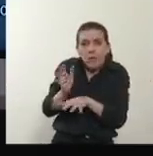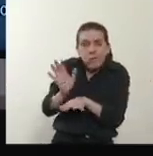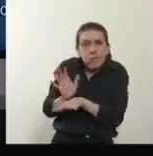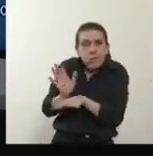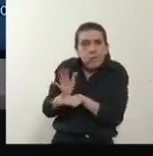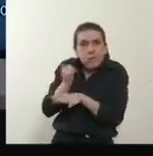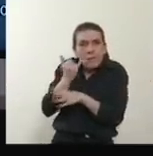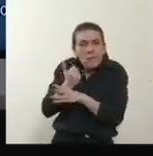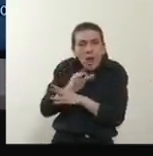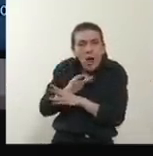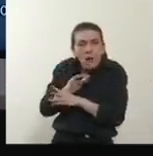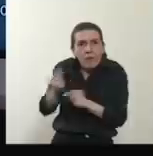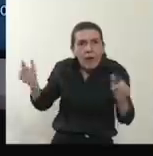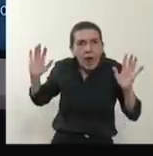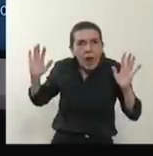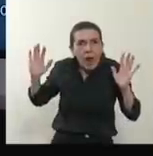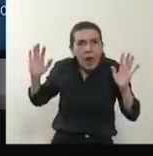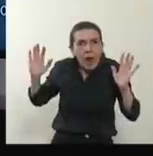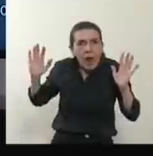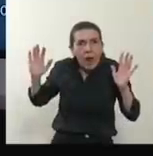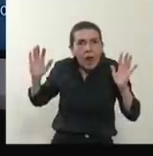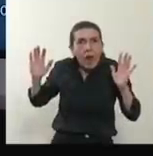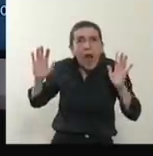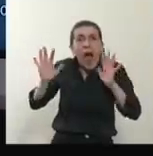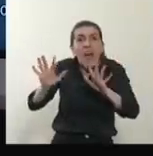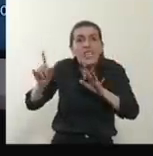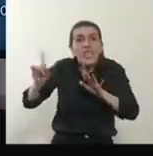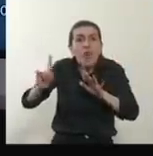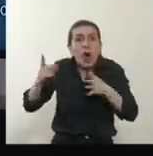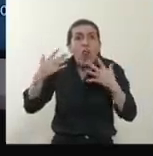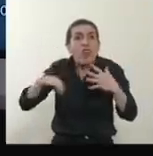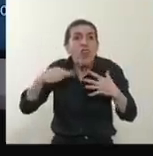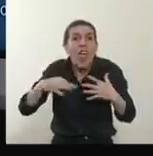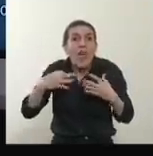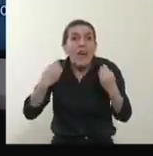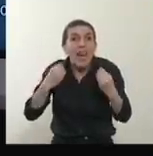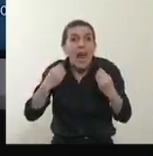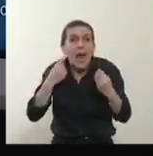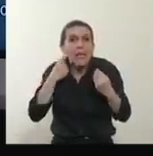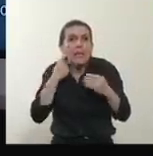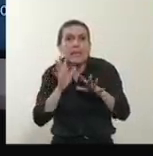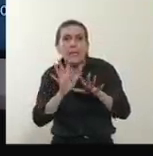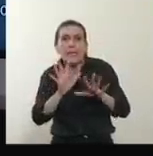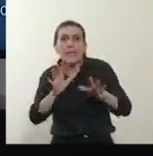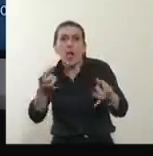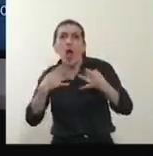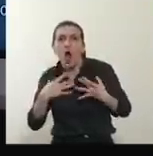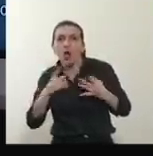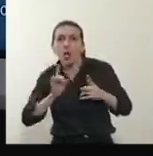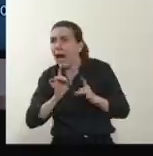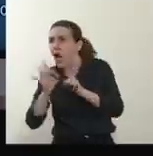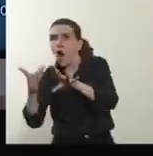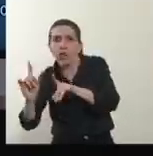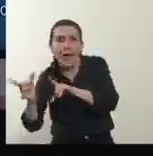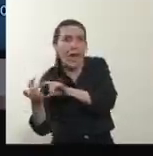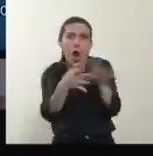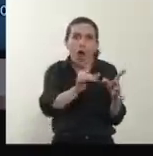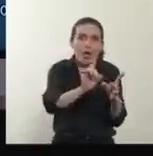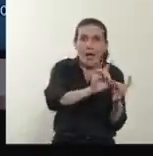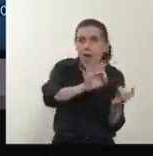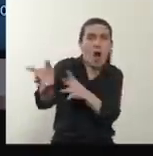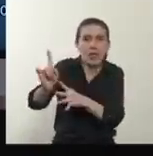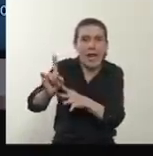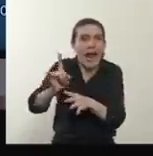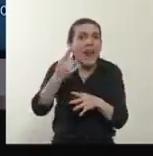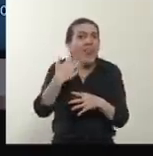Y para que esto no pase, lo que tenemos que evitar es que nos contagiemos. Y para no contagiarse, lo que necesitamos